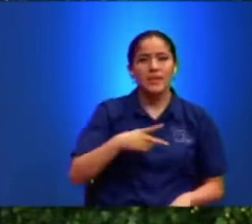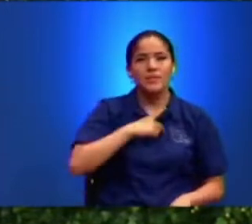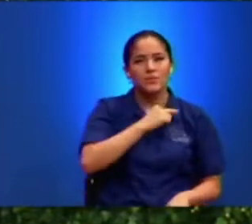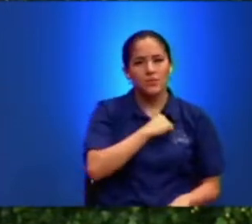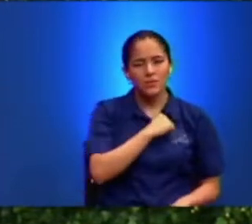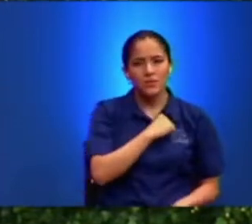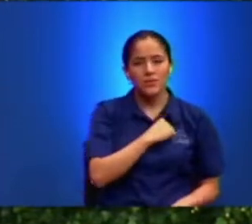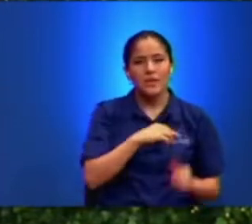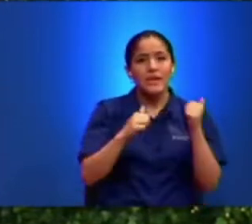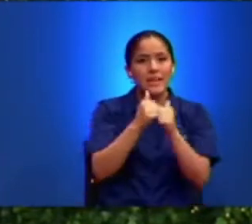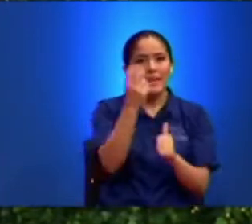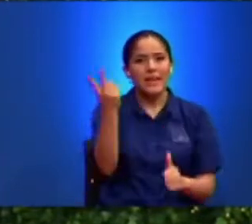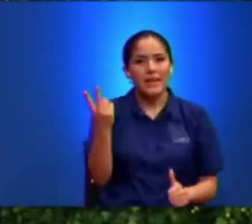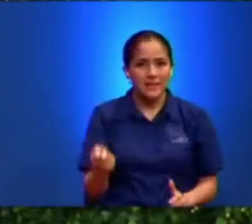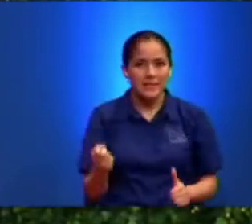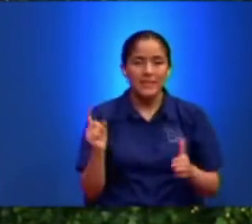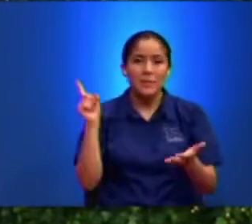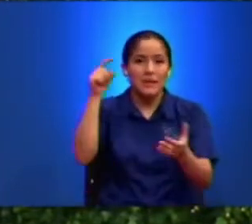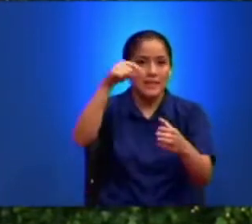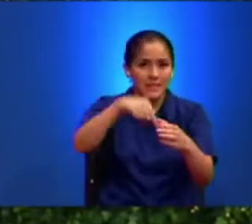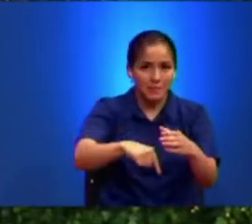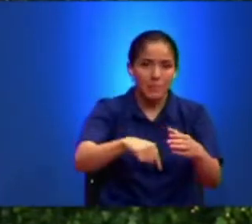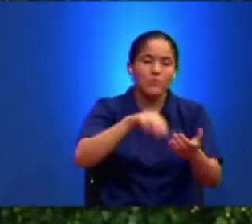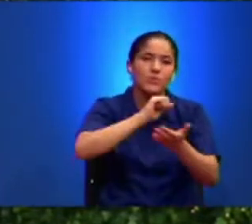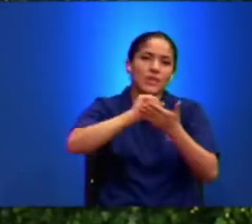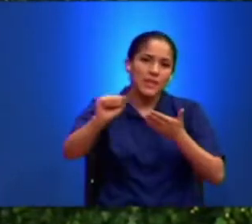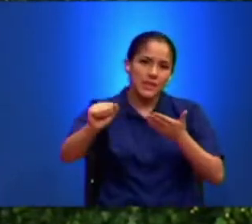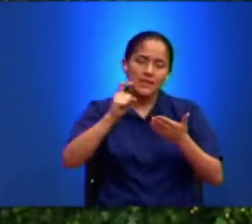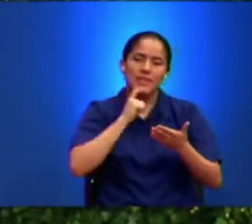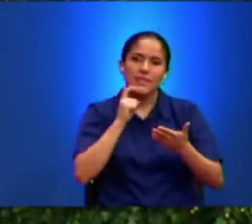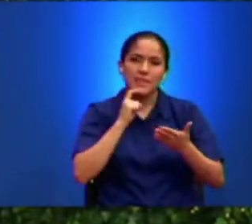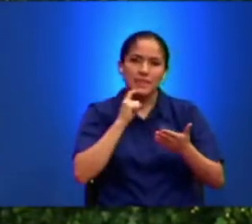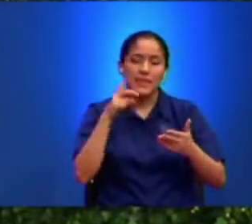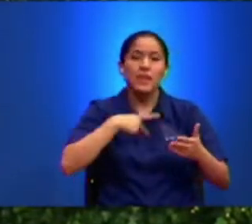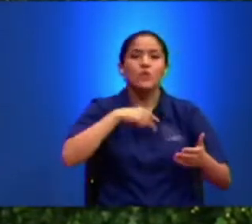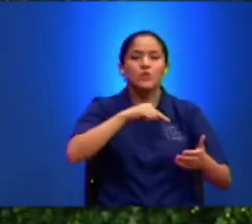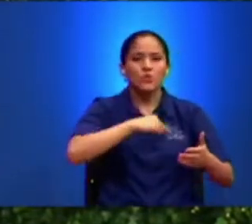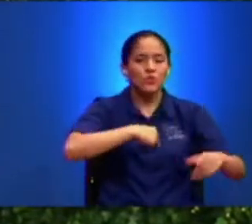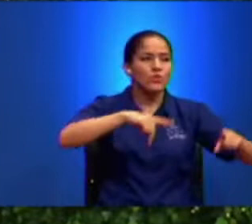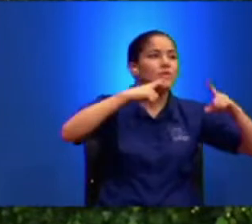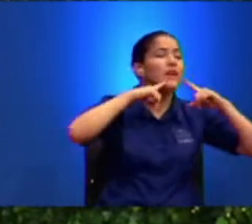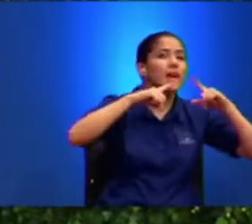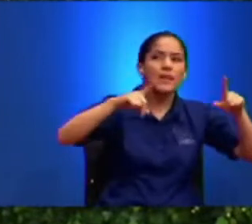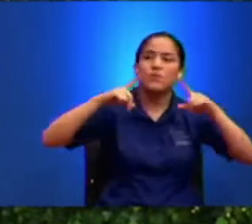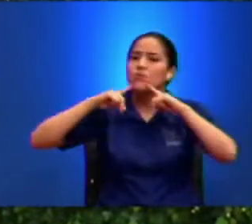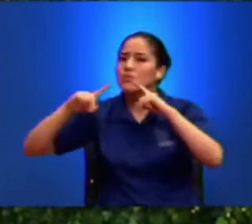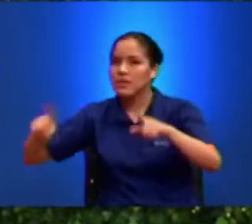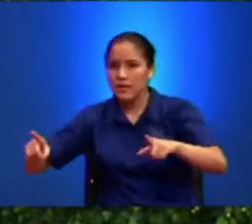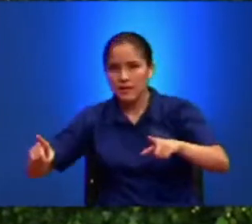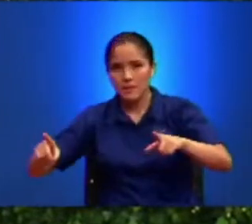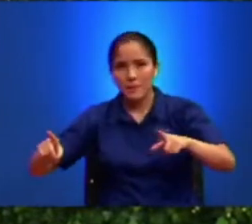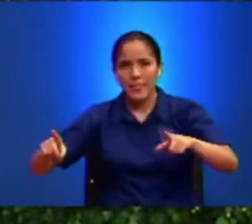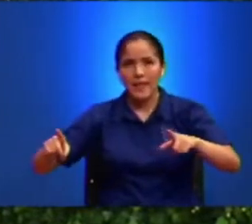cada vez que participamos de la Cena del Señor Estamos anunciando,